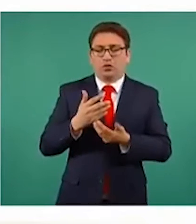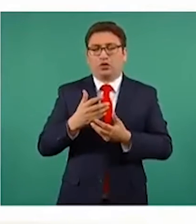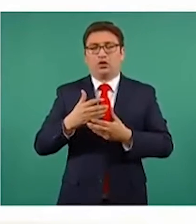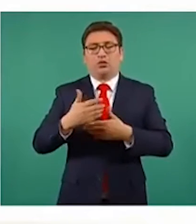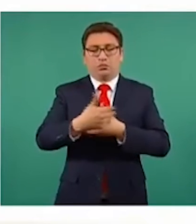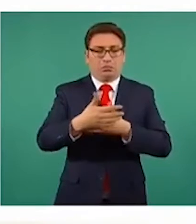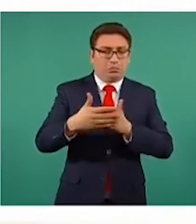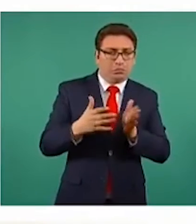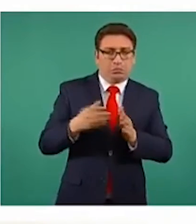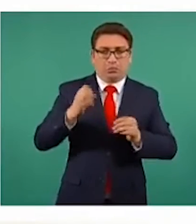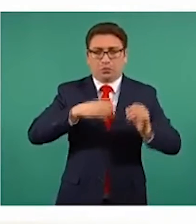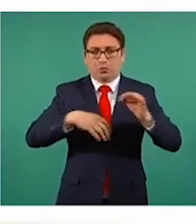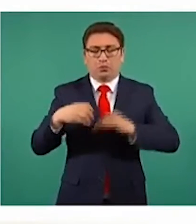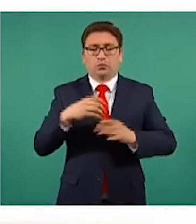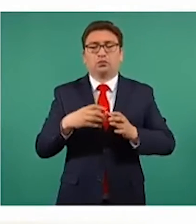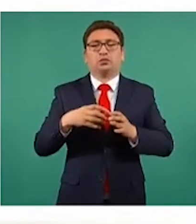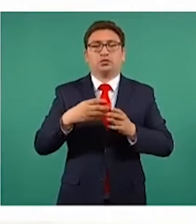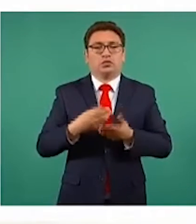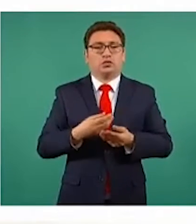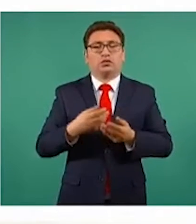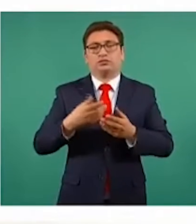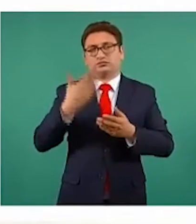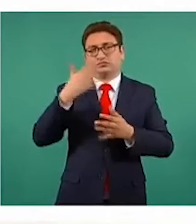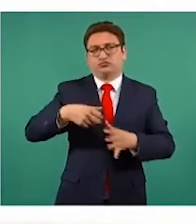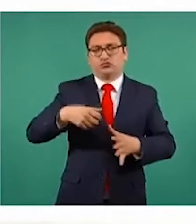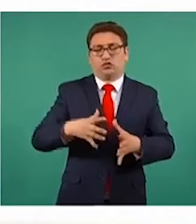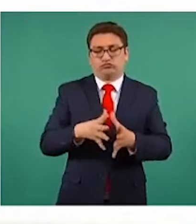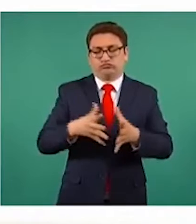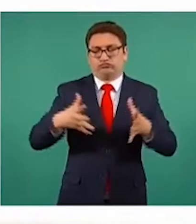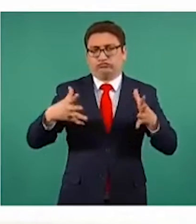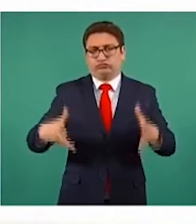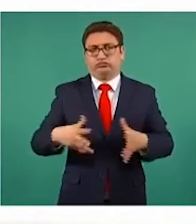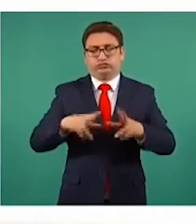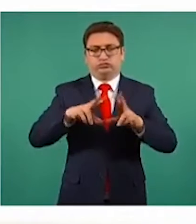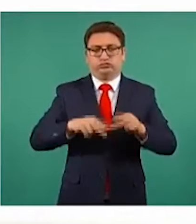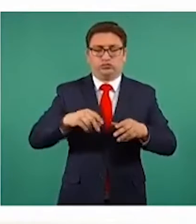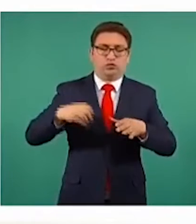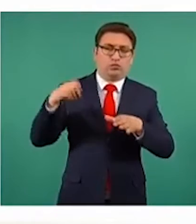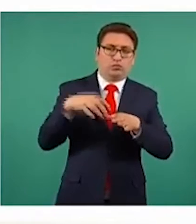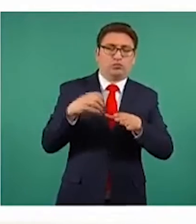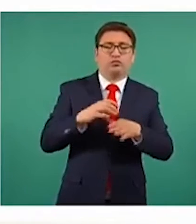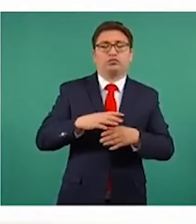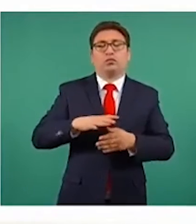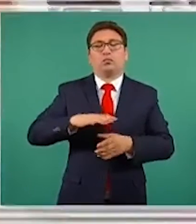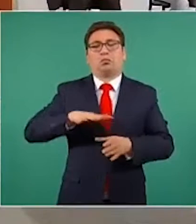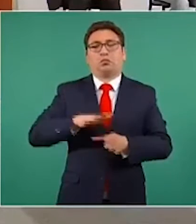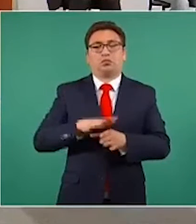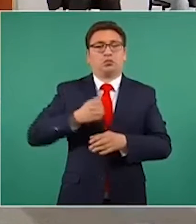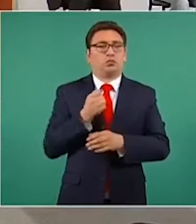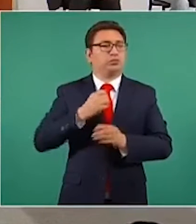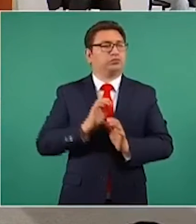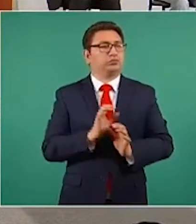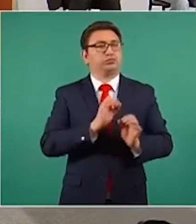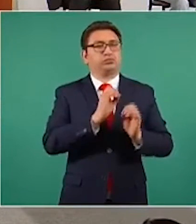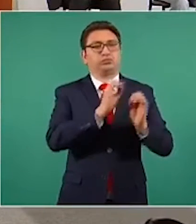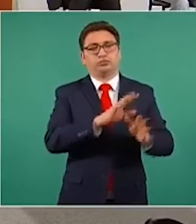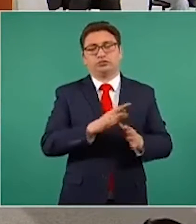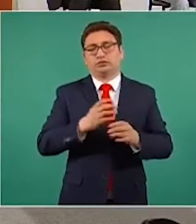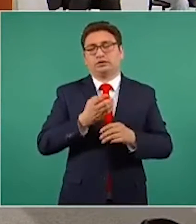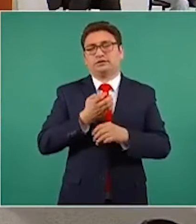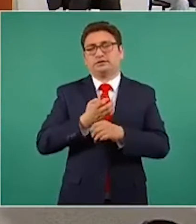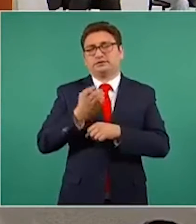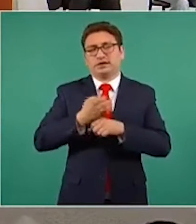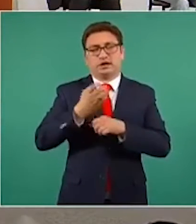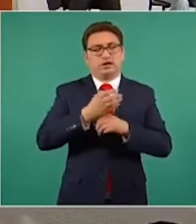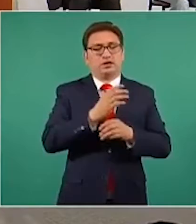los paquetes en las distintas hieleras de gran tamaño o los contenedores y se van a las entidades federativas,